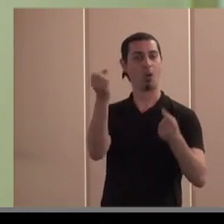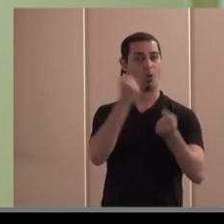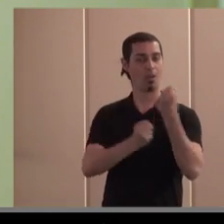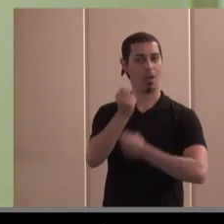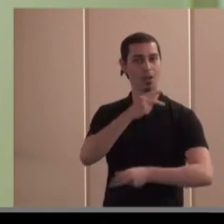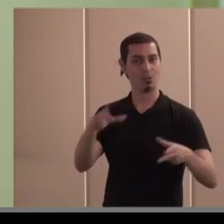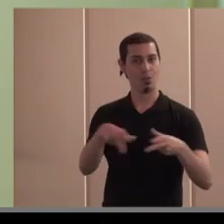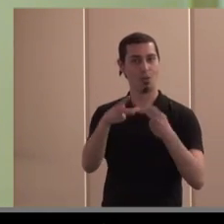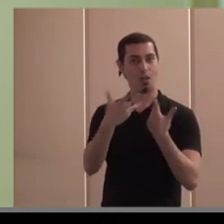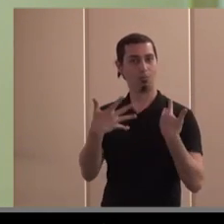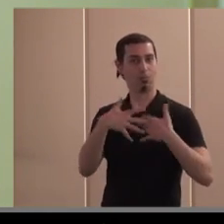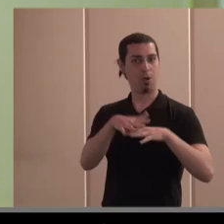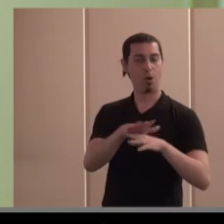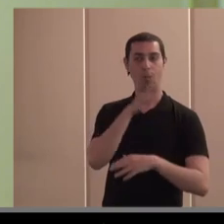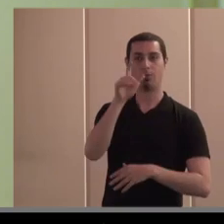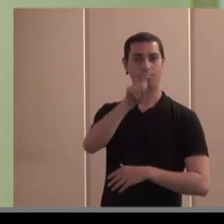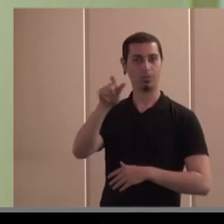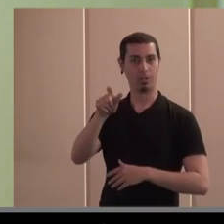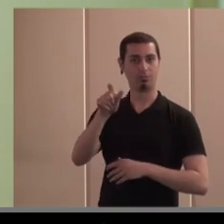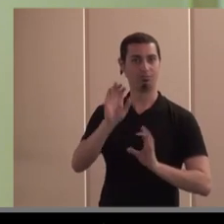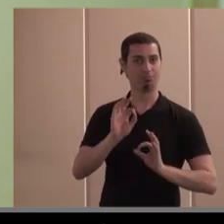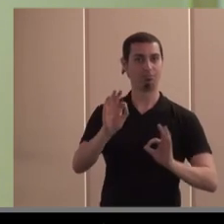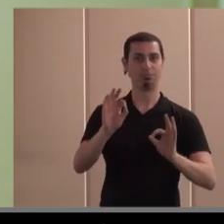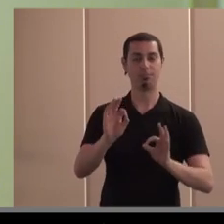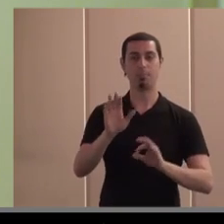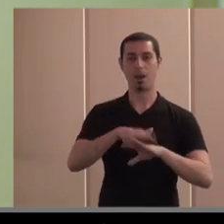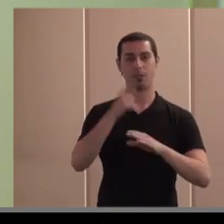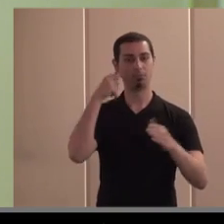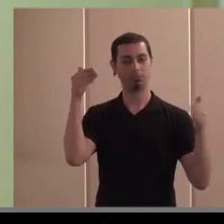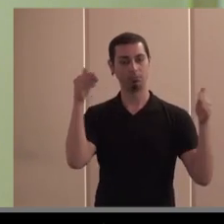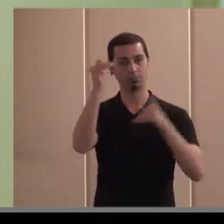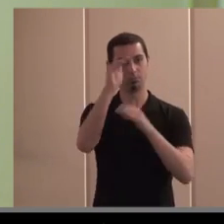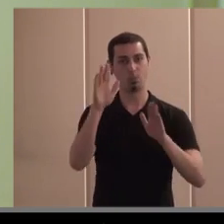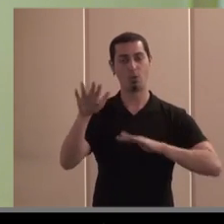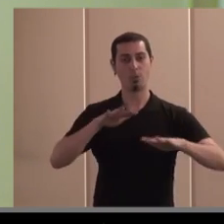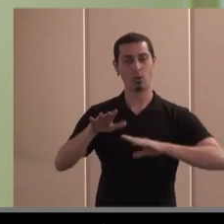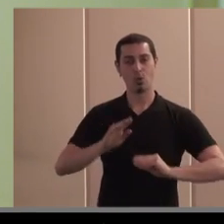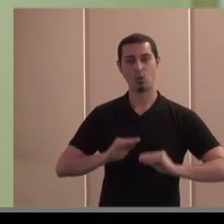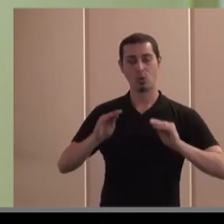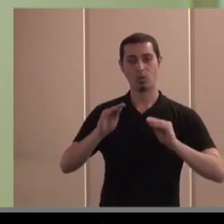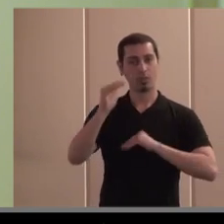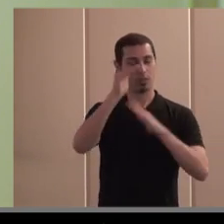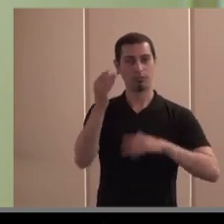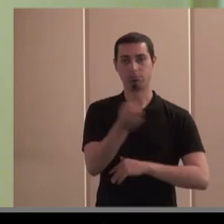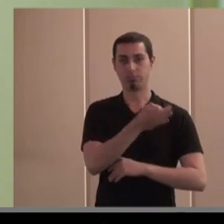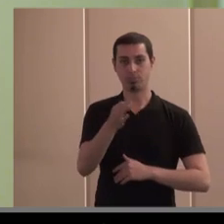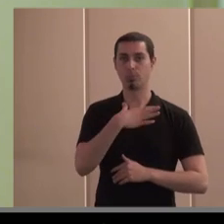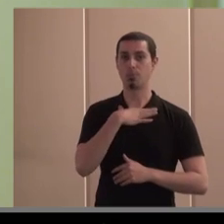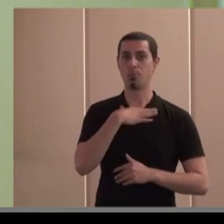social uniones de varias personas en un momento determinado para atender determinados movimientos diferentes